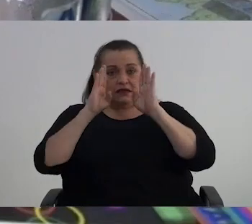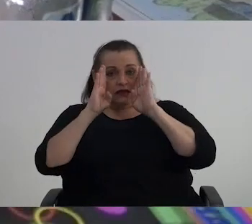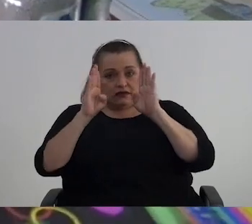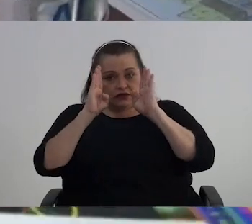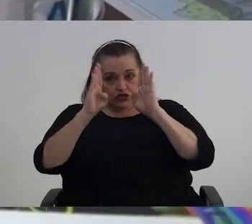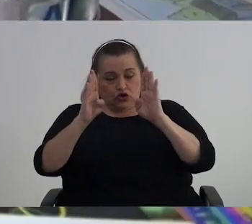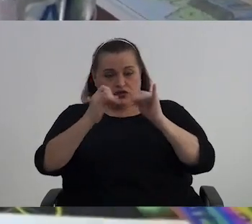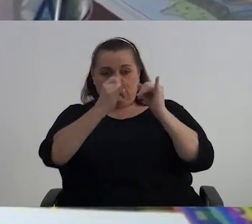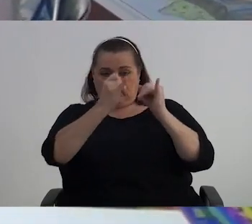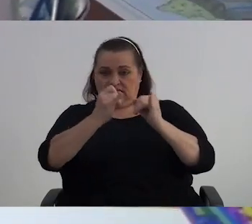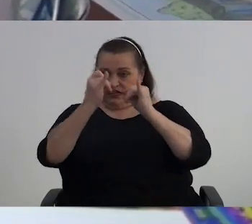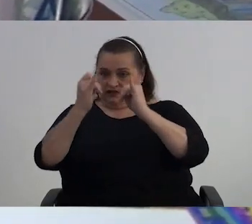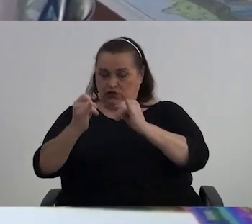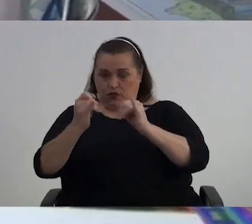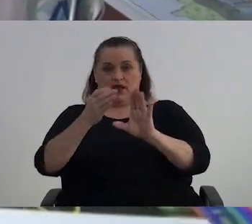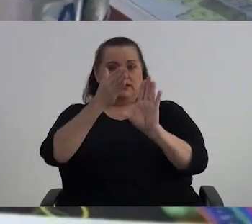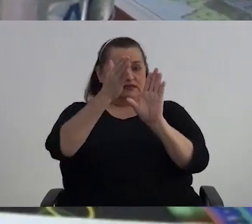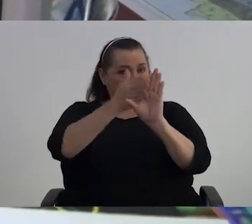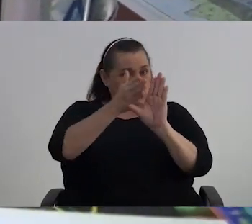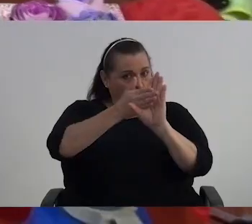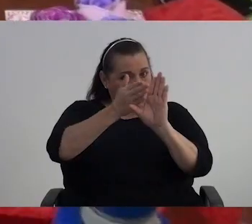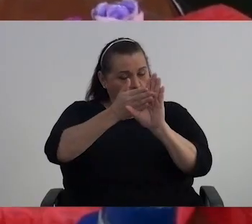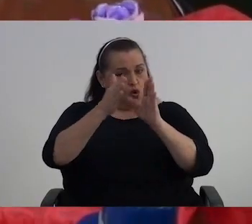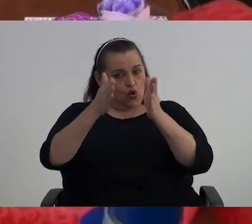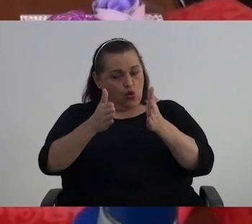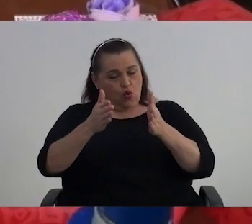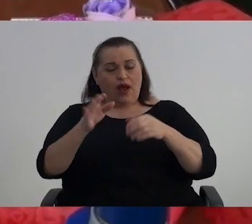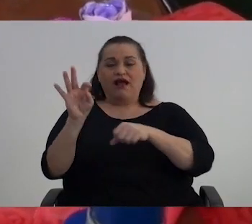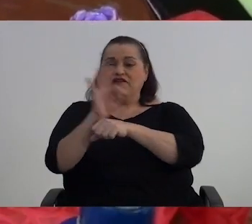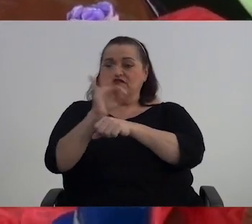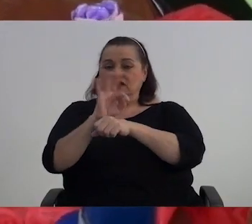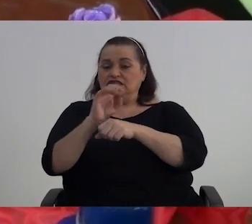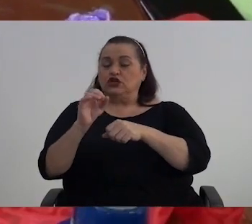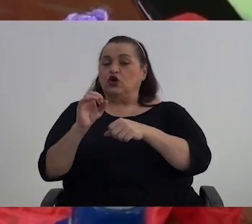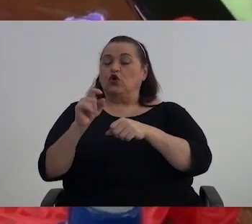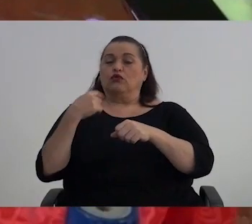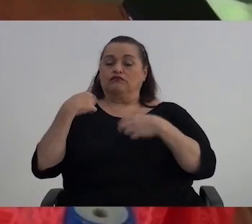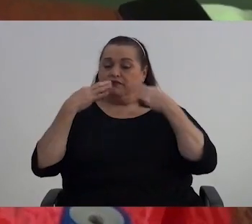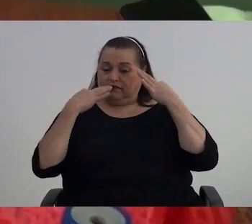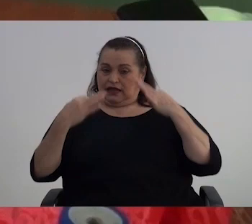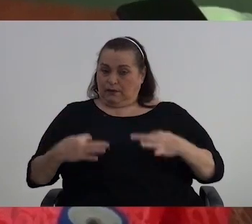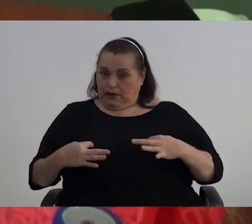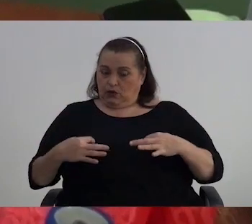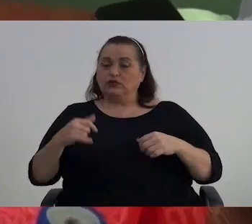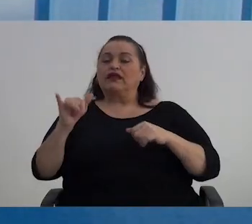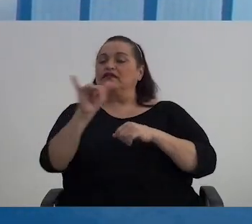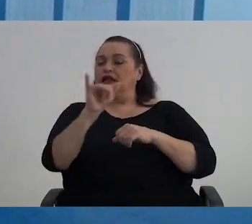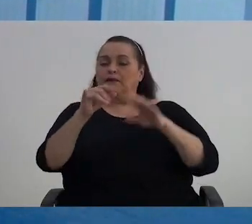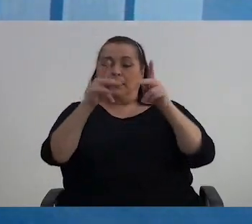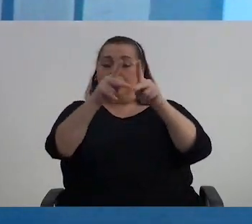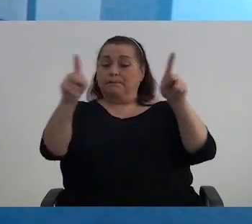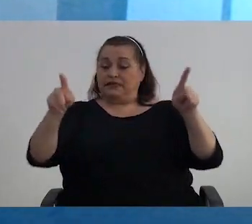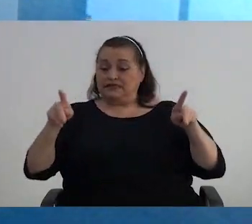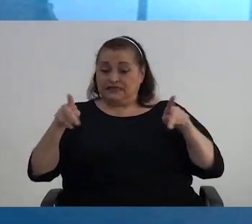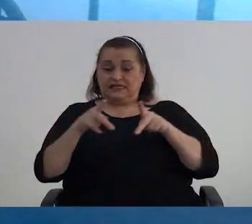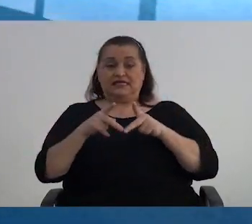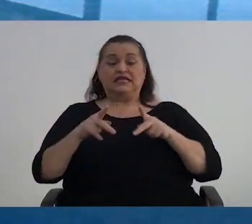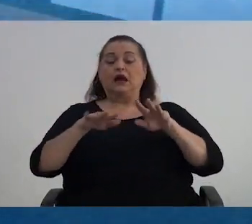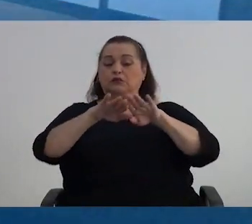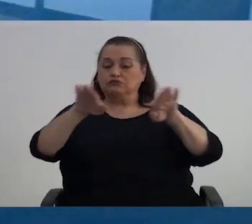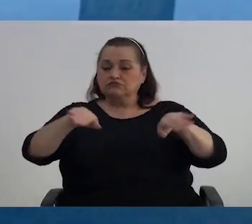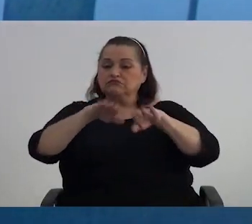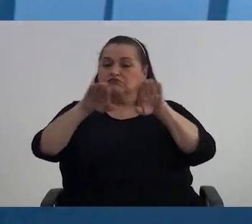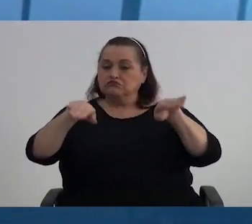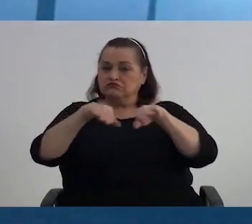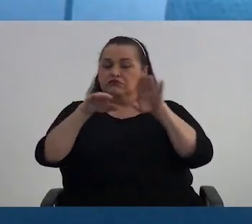individual, psicológica, fisicoterapeuta, pero también pues hay una piscina donde pueden generar algún